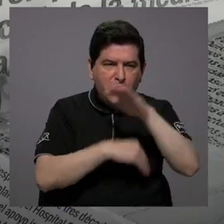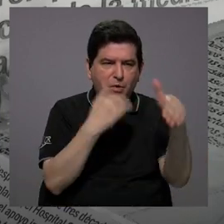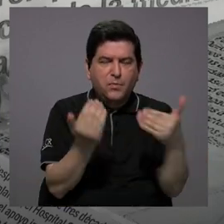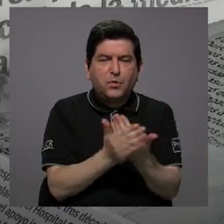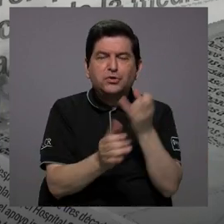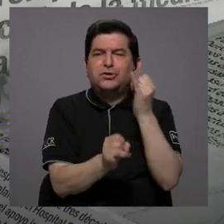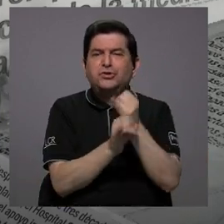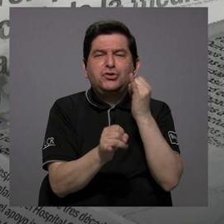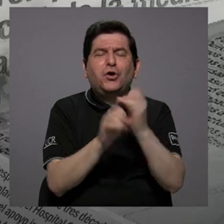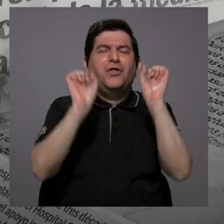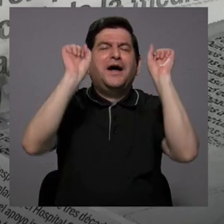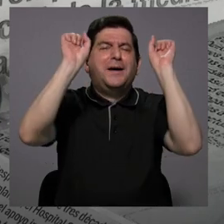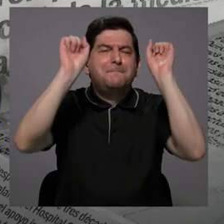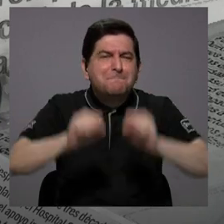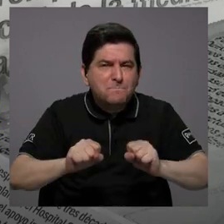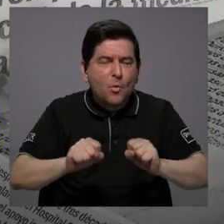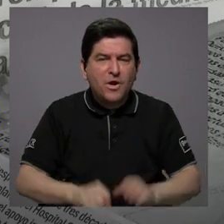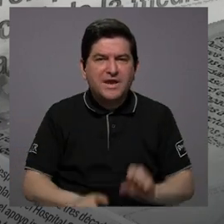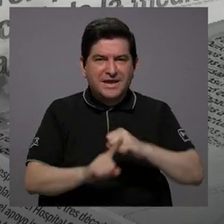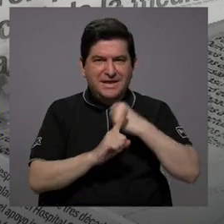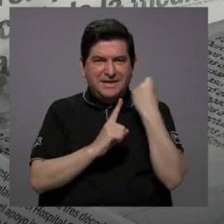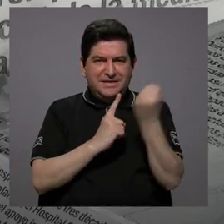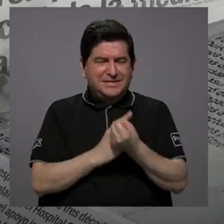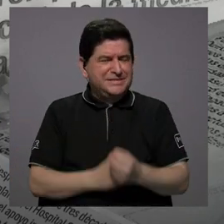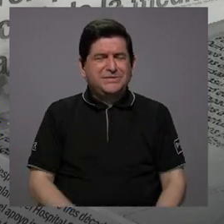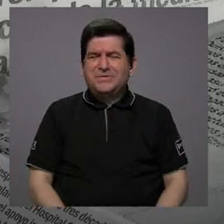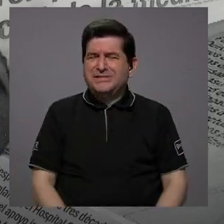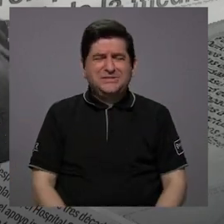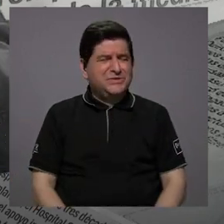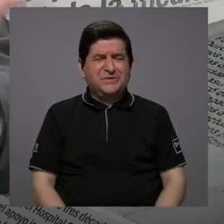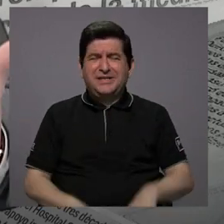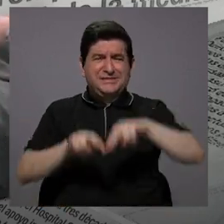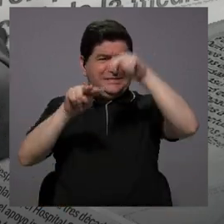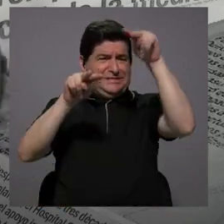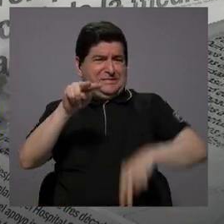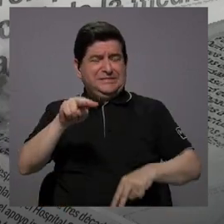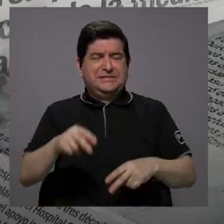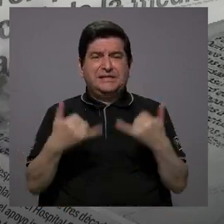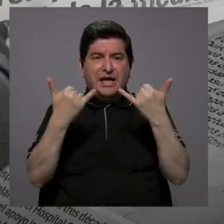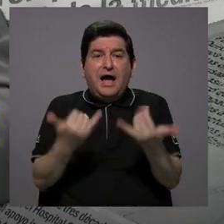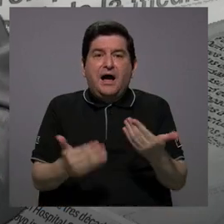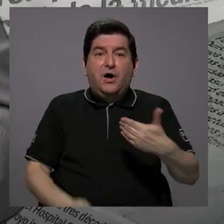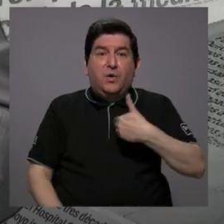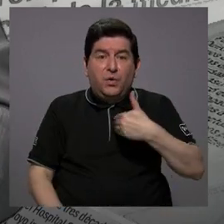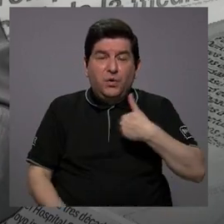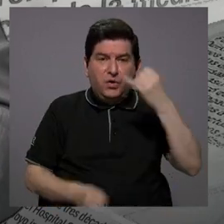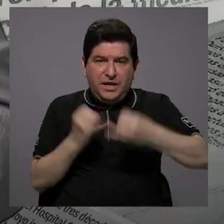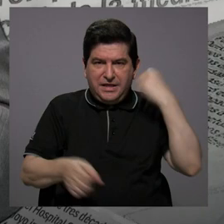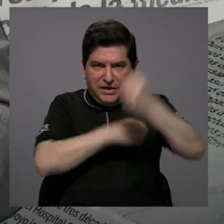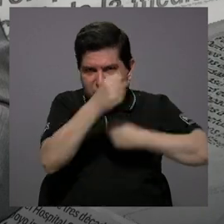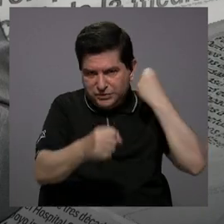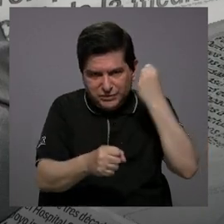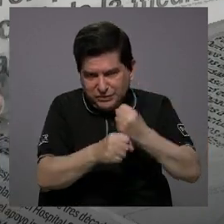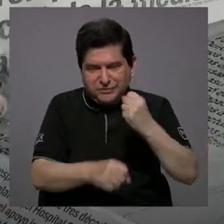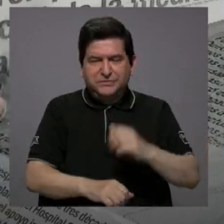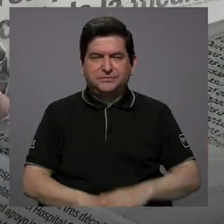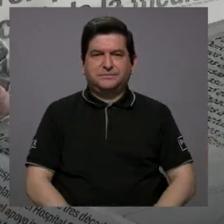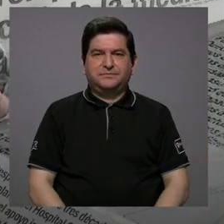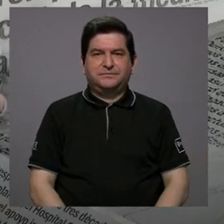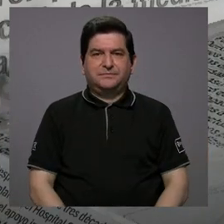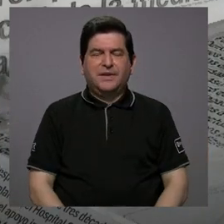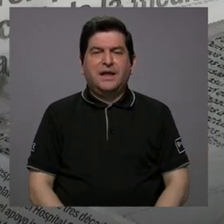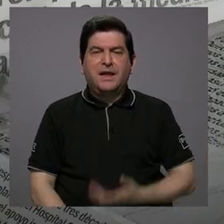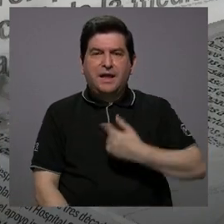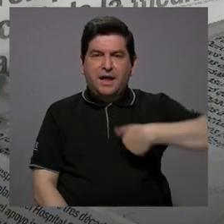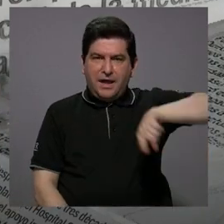esta institución, ¿hasta dónde podría dar en condiciones tan desfavorables como las que se han propiciado en los últimos años? Y algo que